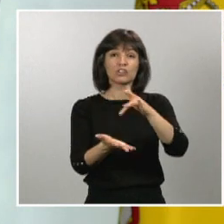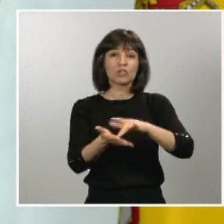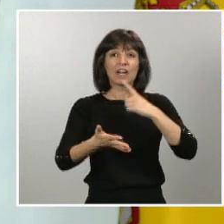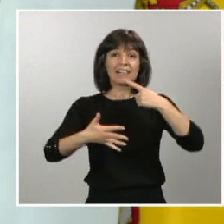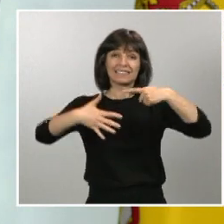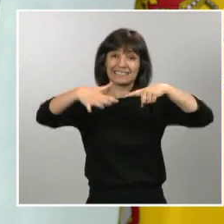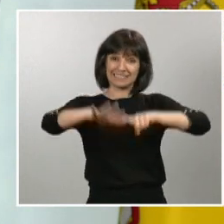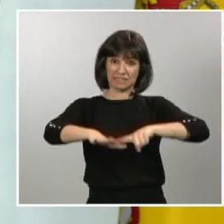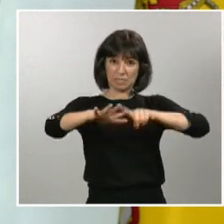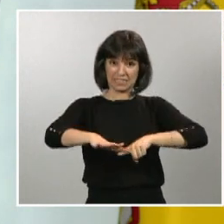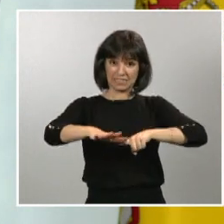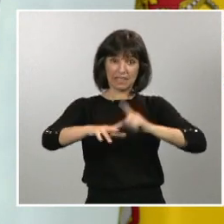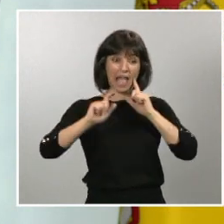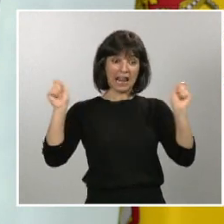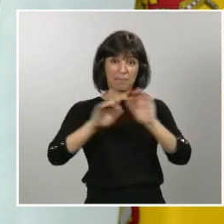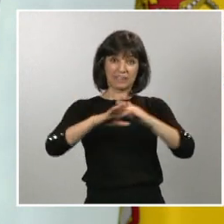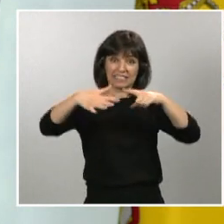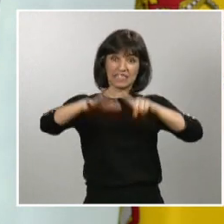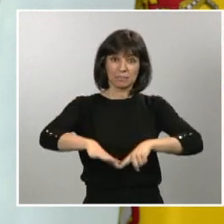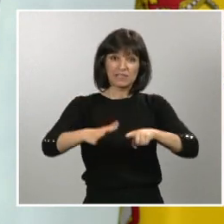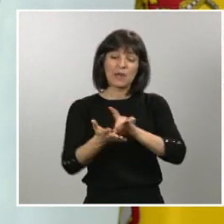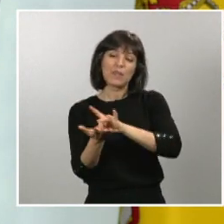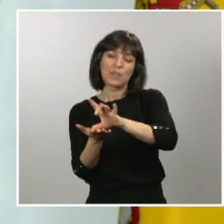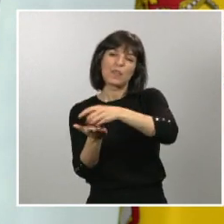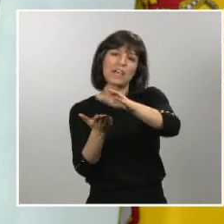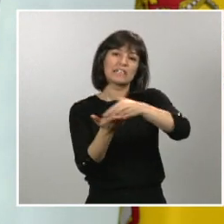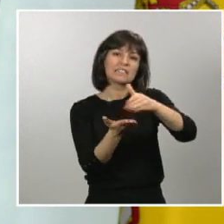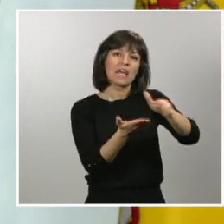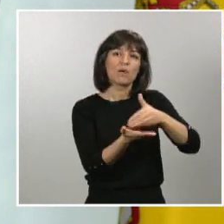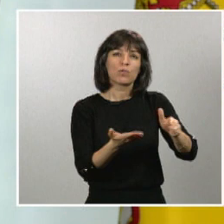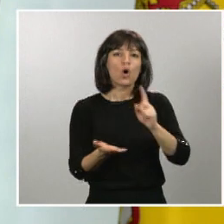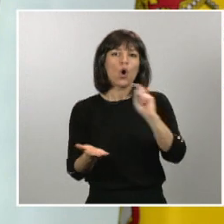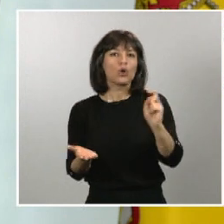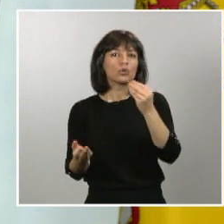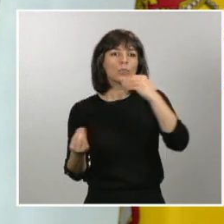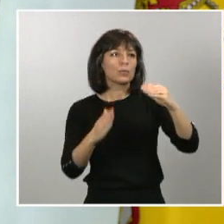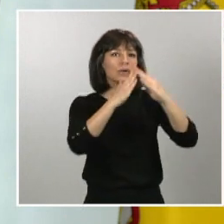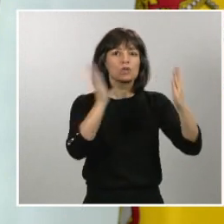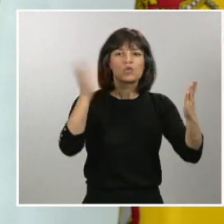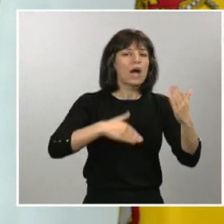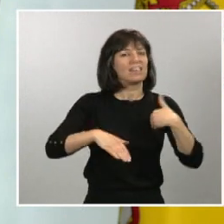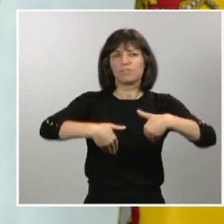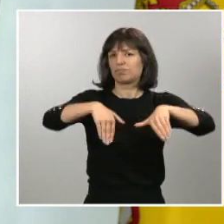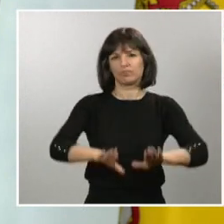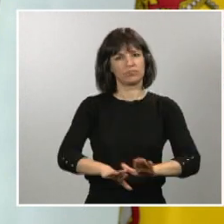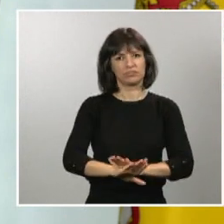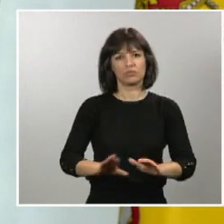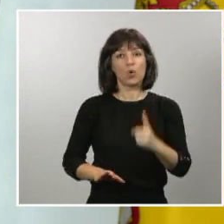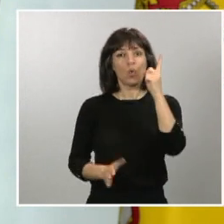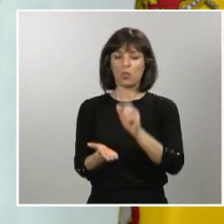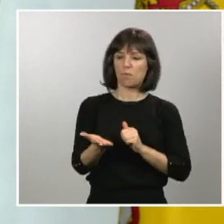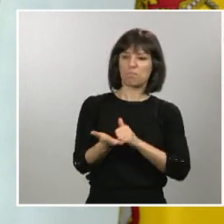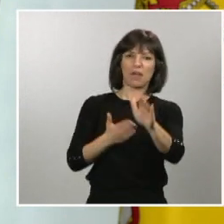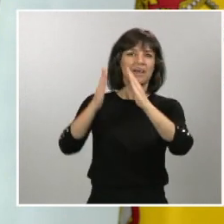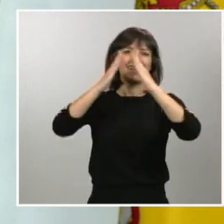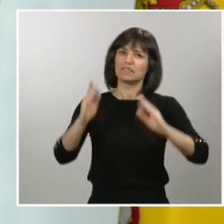del estado de alarma todos los desahucios sin alternativa habitacional de los hogares vulnerables. Nadie puede ser expulsado de su casa.